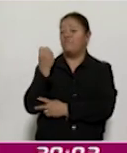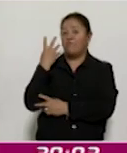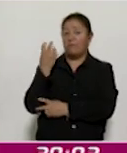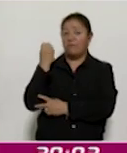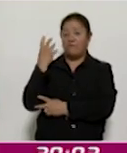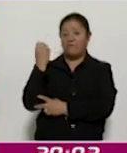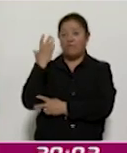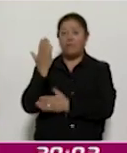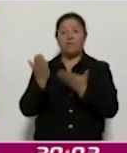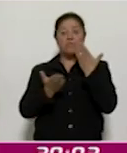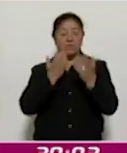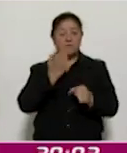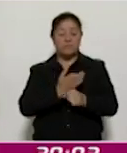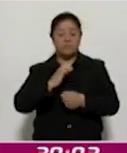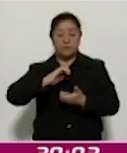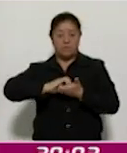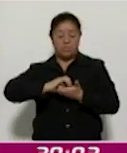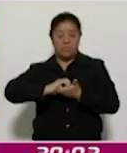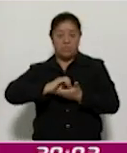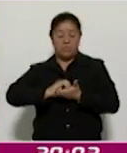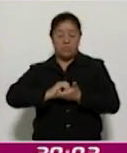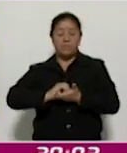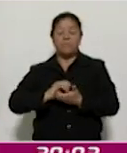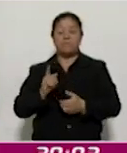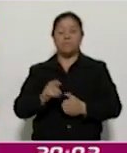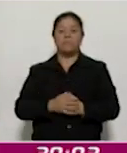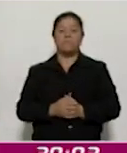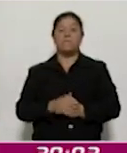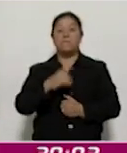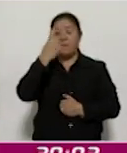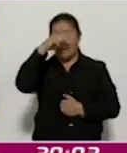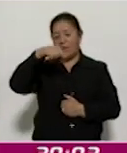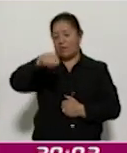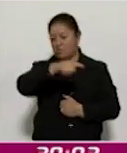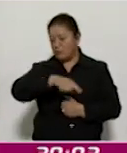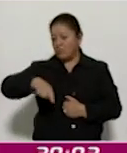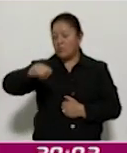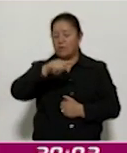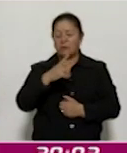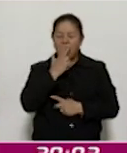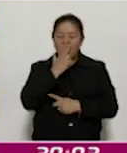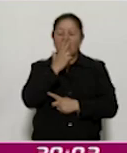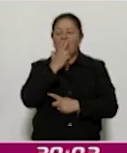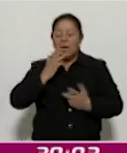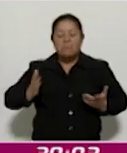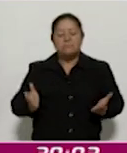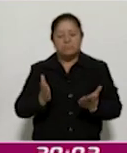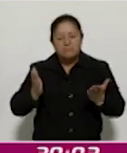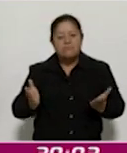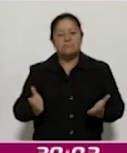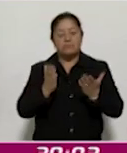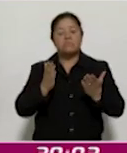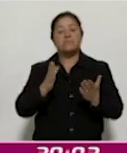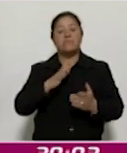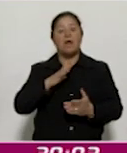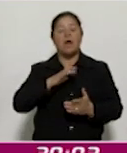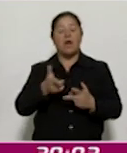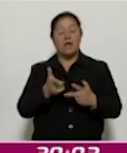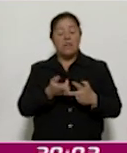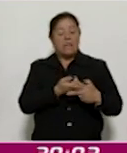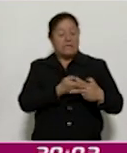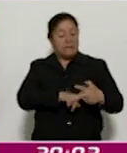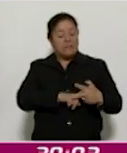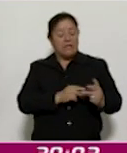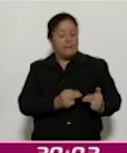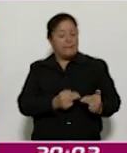estudiantes del CONALEP precisamente para inspirarlos a todos ellos a incursionar en el mundo del emprendimiento.